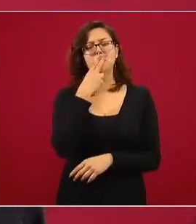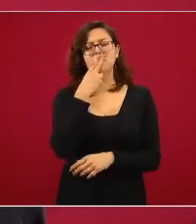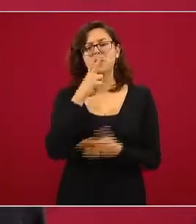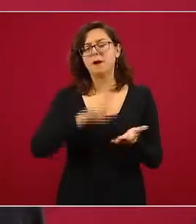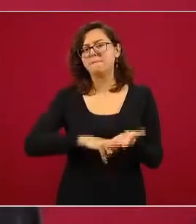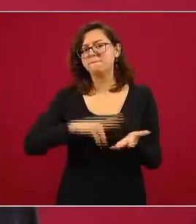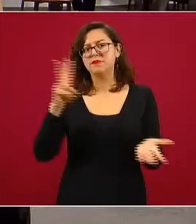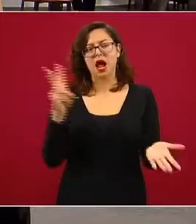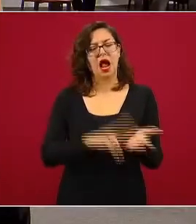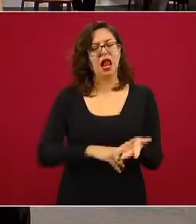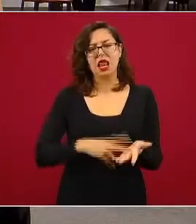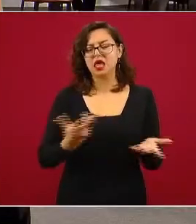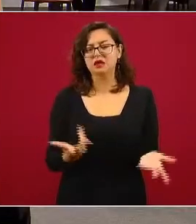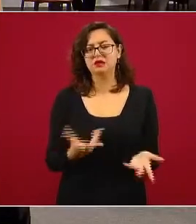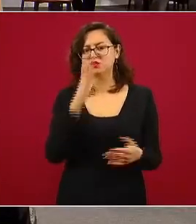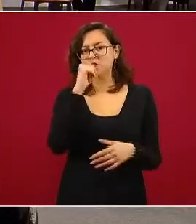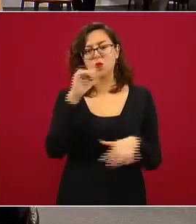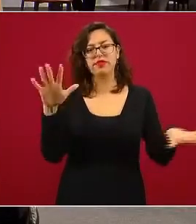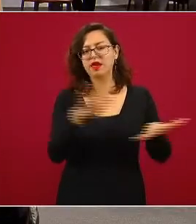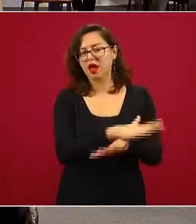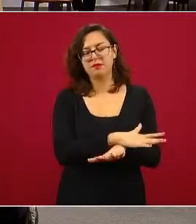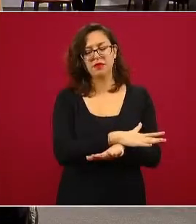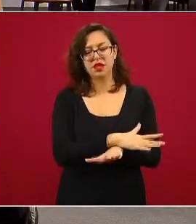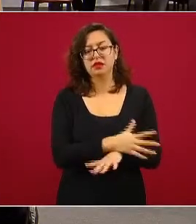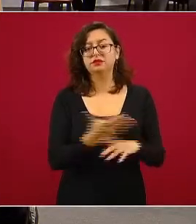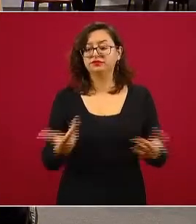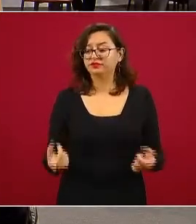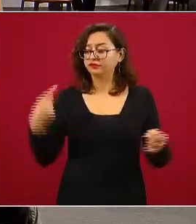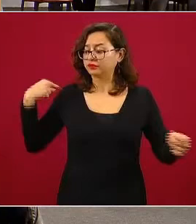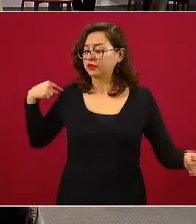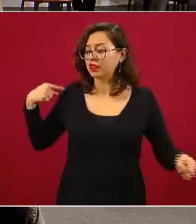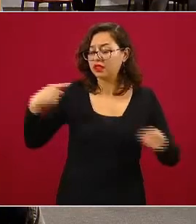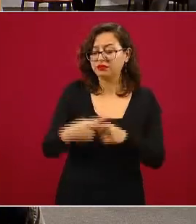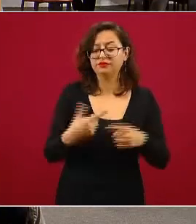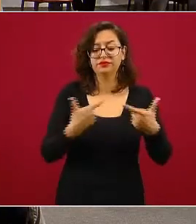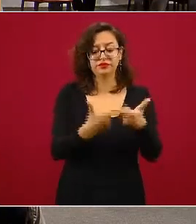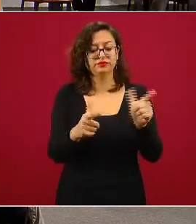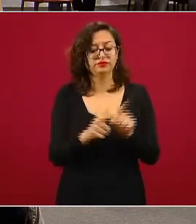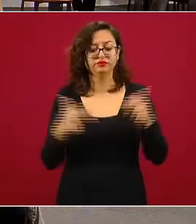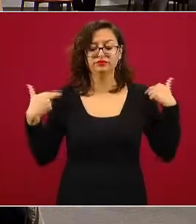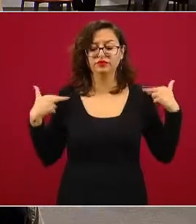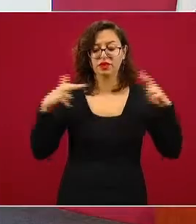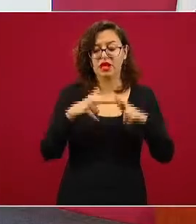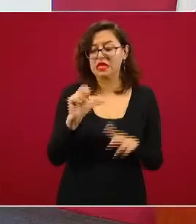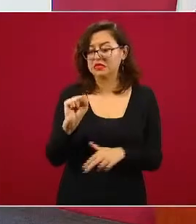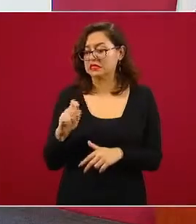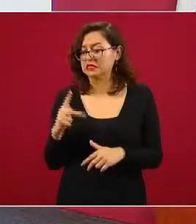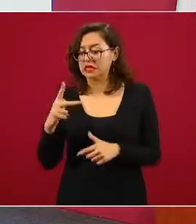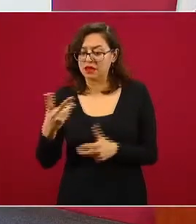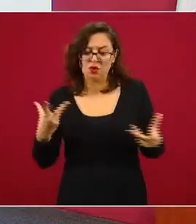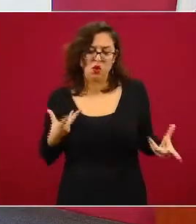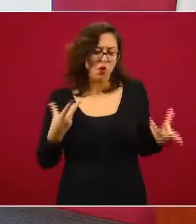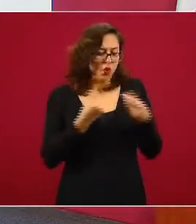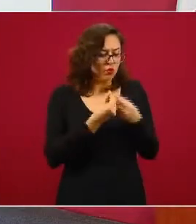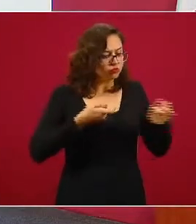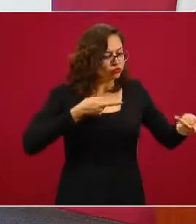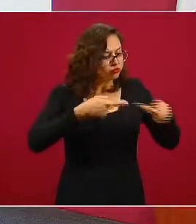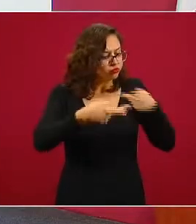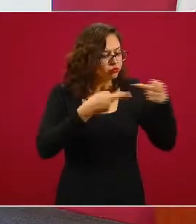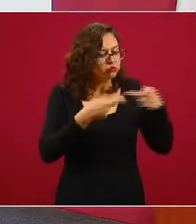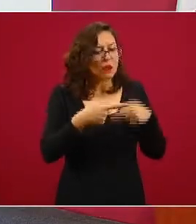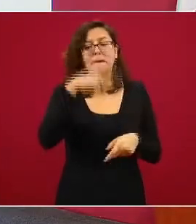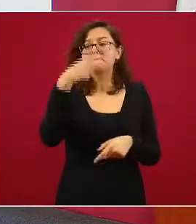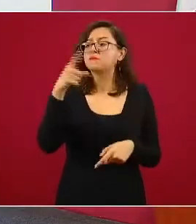últimos meses, el Magisterio y la Secretaría de Educación Pública nos hemos preparado para dar certezas a las familias mexicanas,